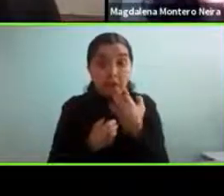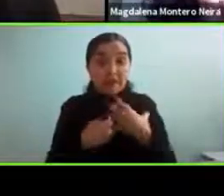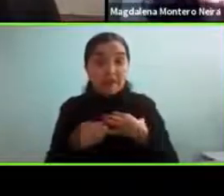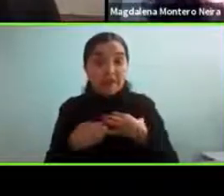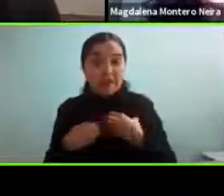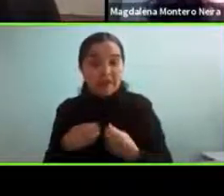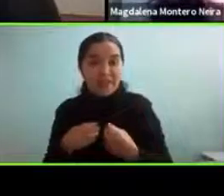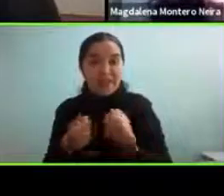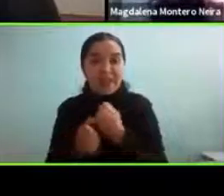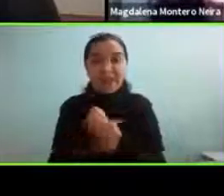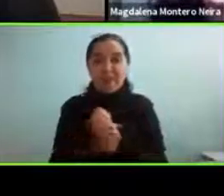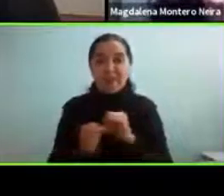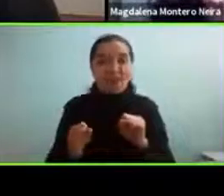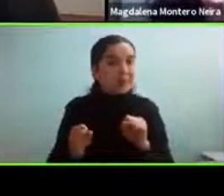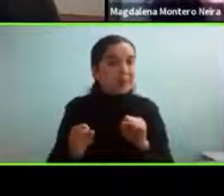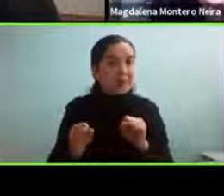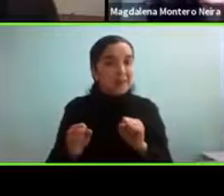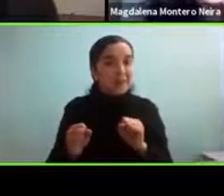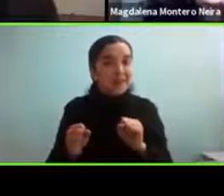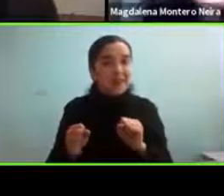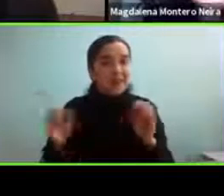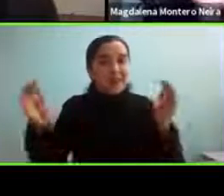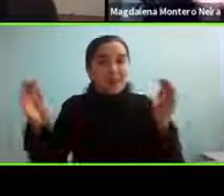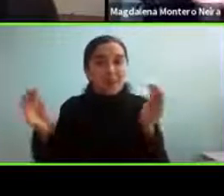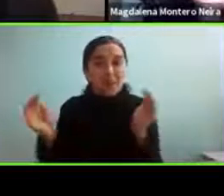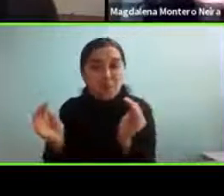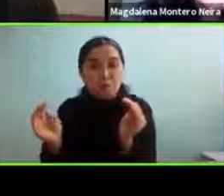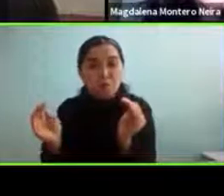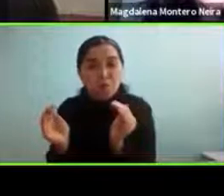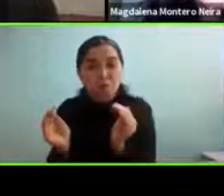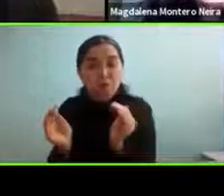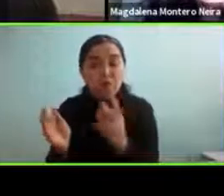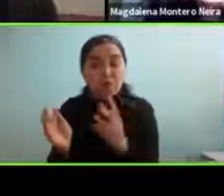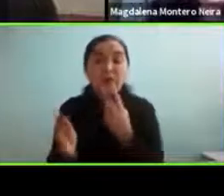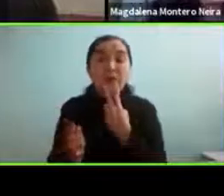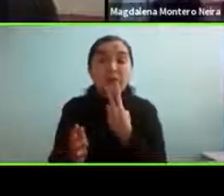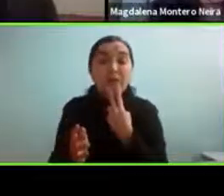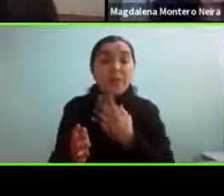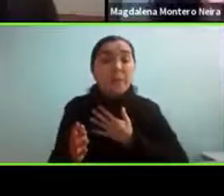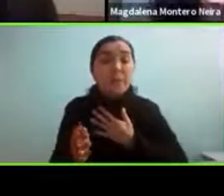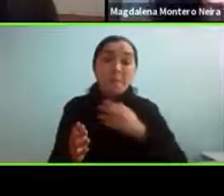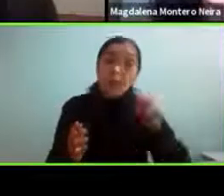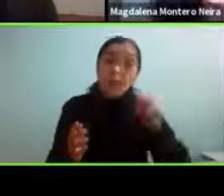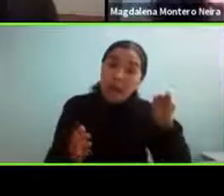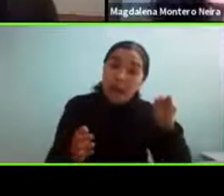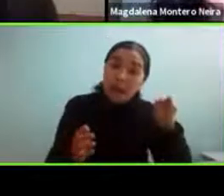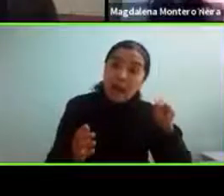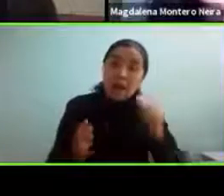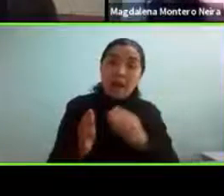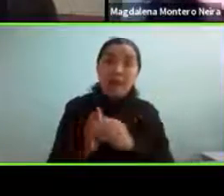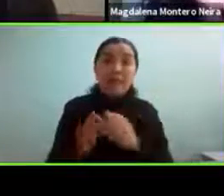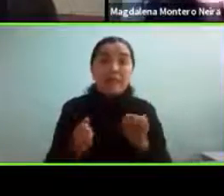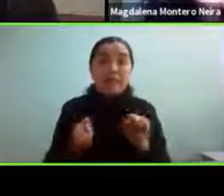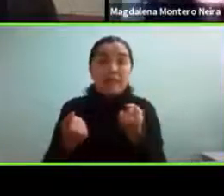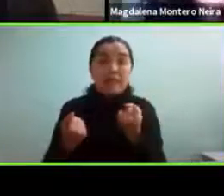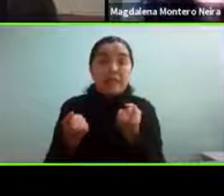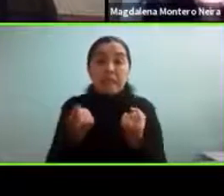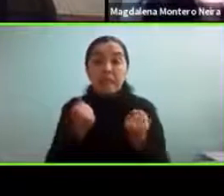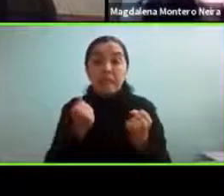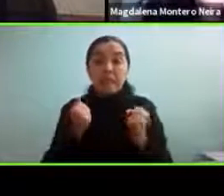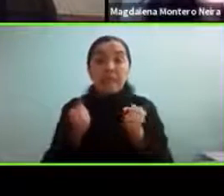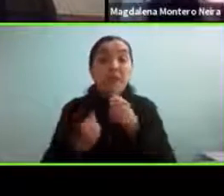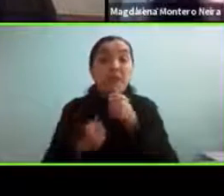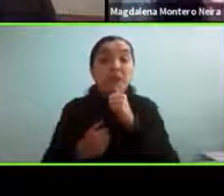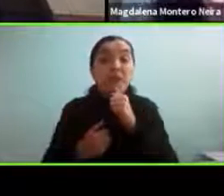mientras más pequeños son en realidad es muy difícil y lo que viven las mamás en el espectro autista es mucho estrés y falta de